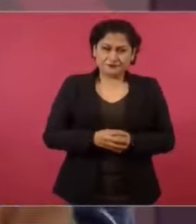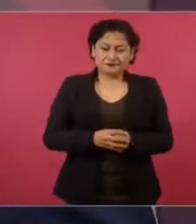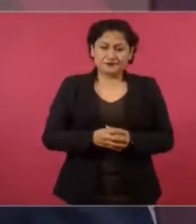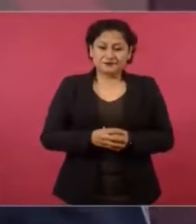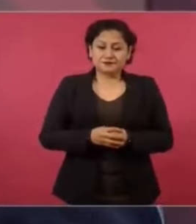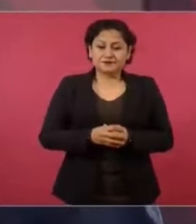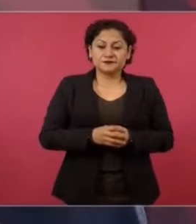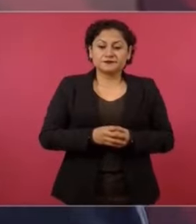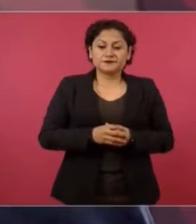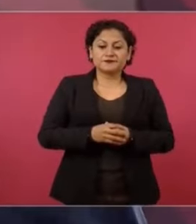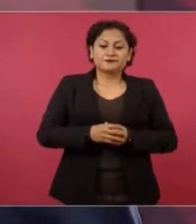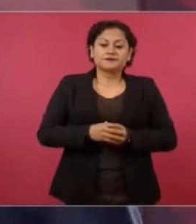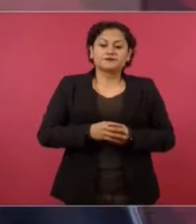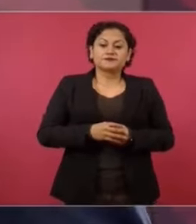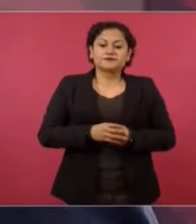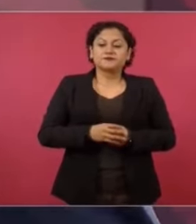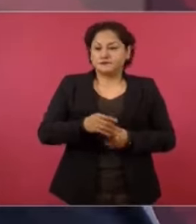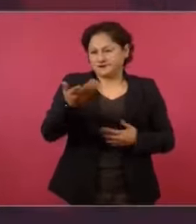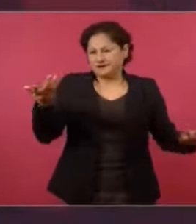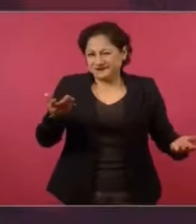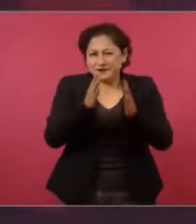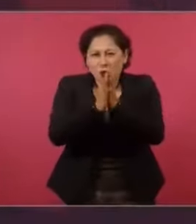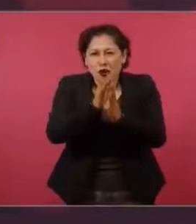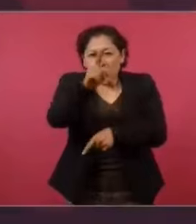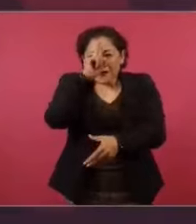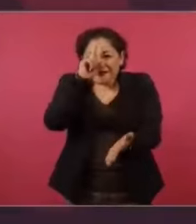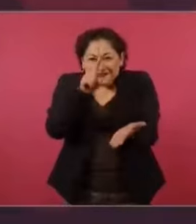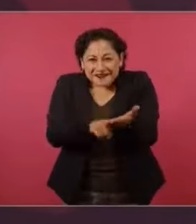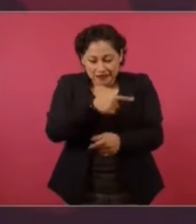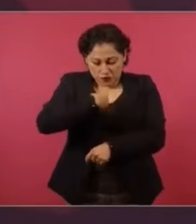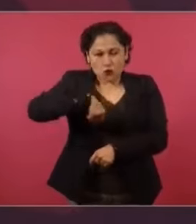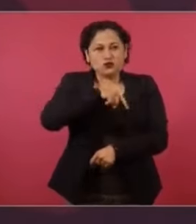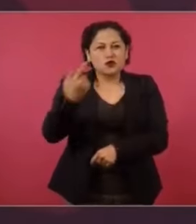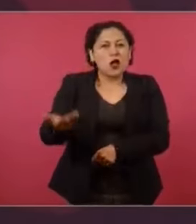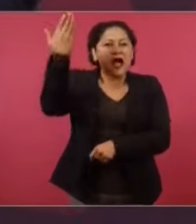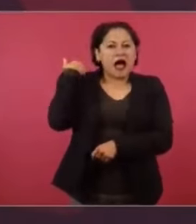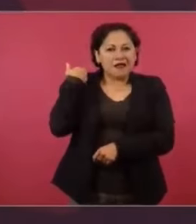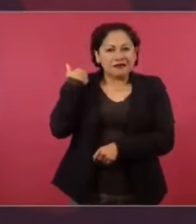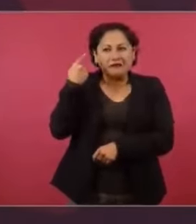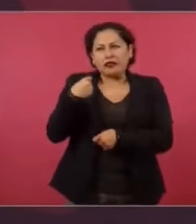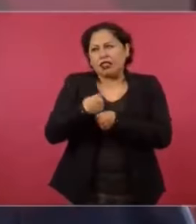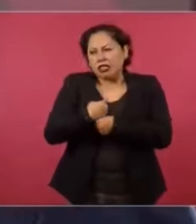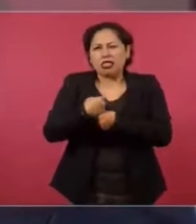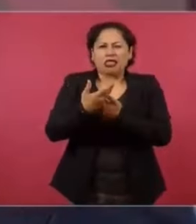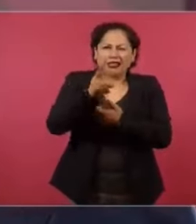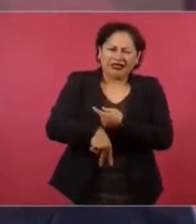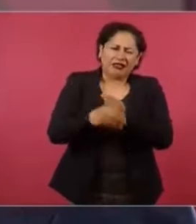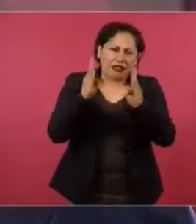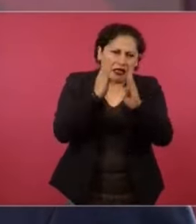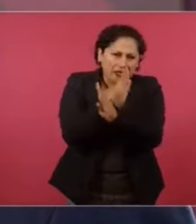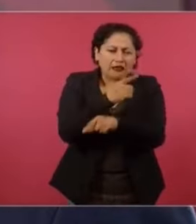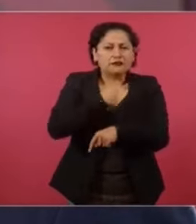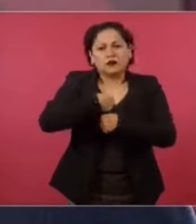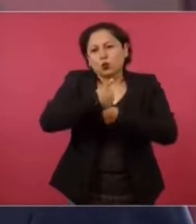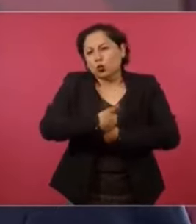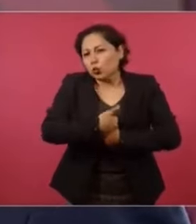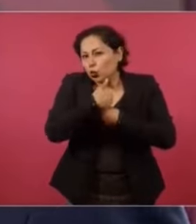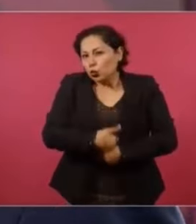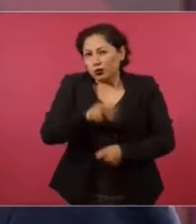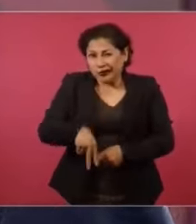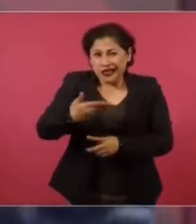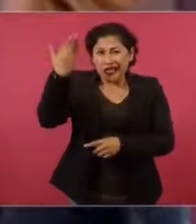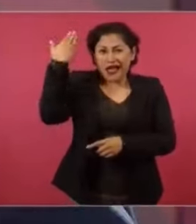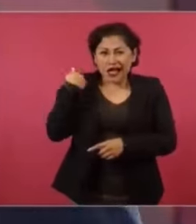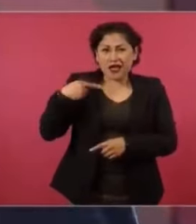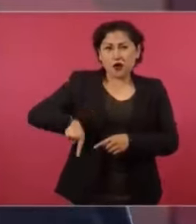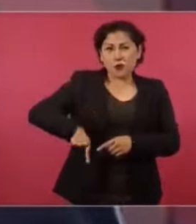imagínense, nosotros que fuimos espiados, perseguidos, que padecimos de guerras sucias,